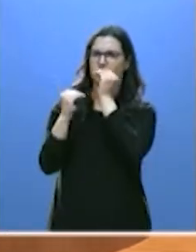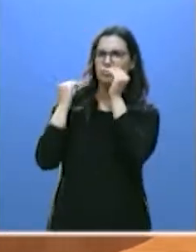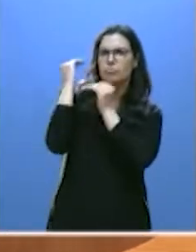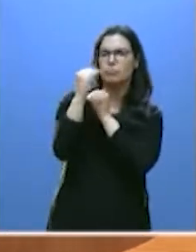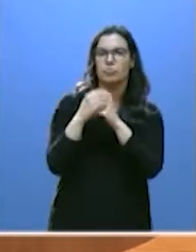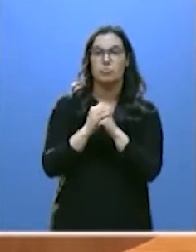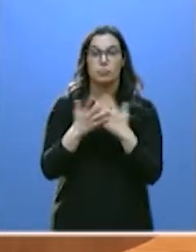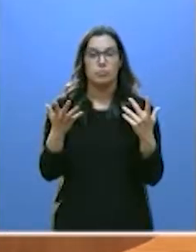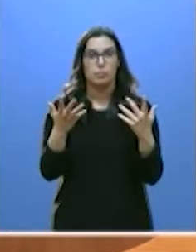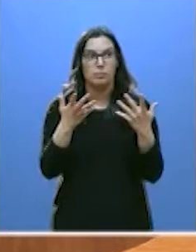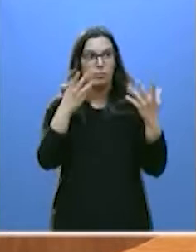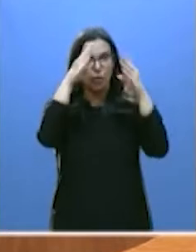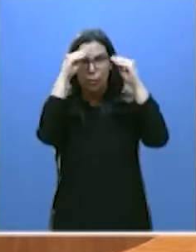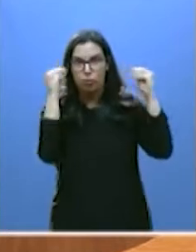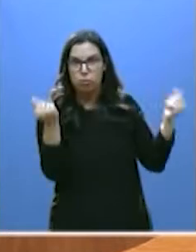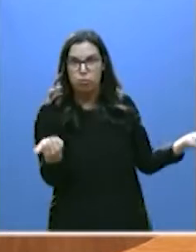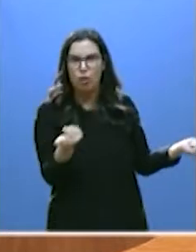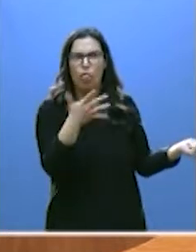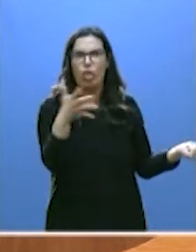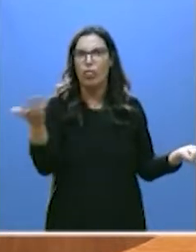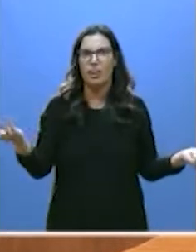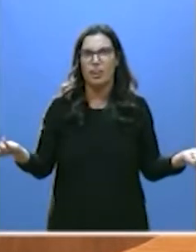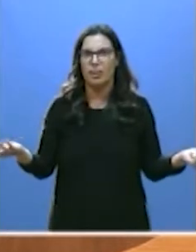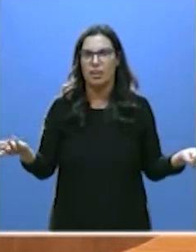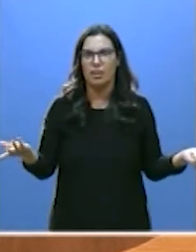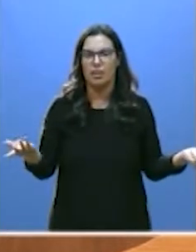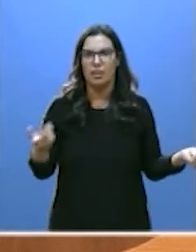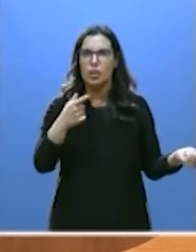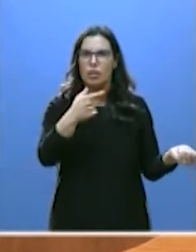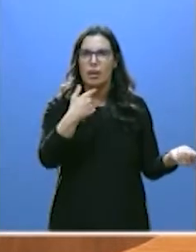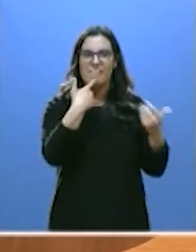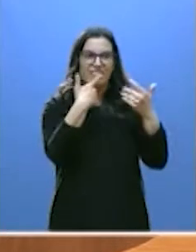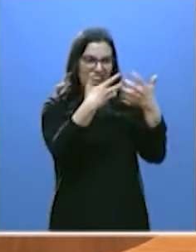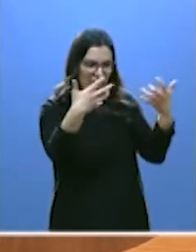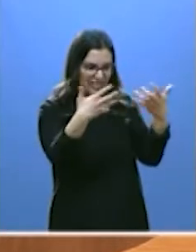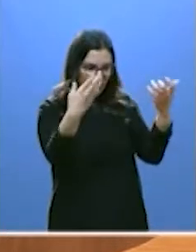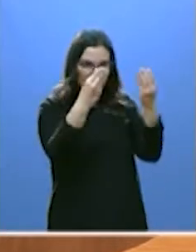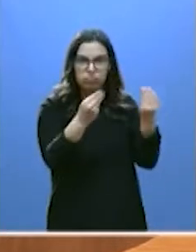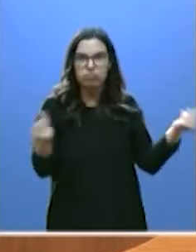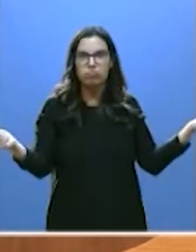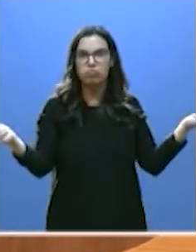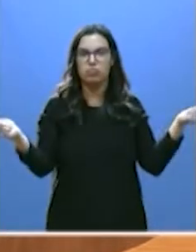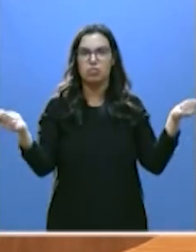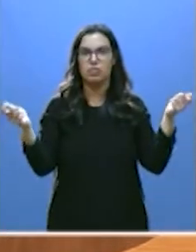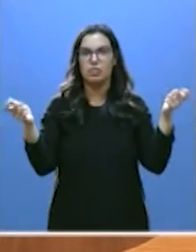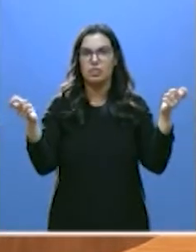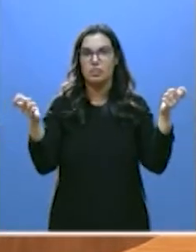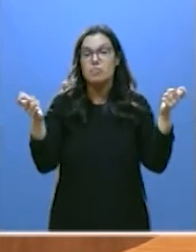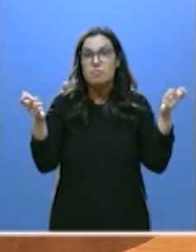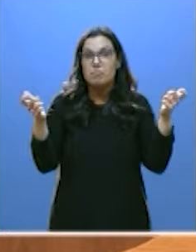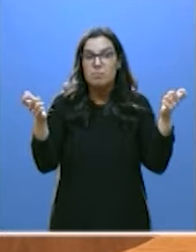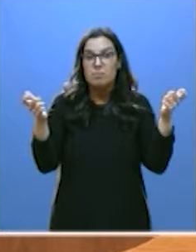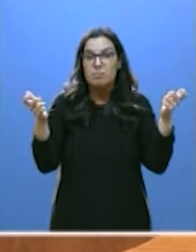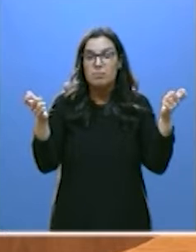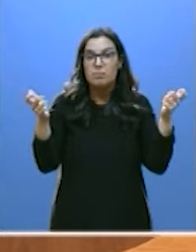¿Dónde ha quedado esto, señor Tudanca? ¿Dónde han quedado sus palabras, señor Tudanca? Se las ha llevado una